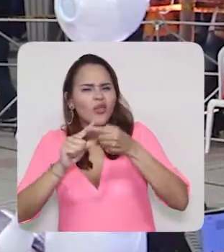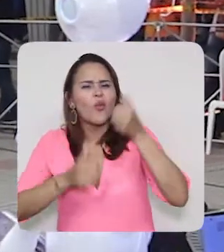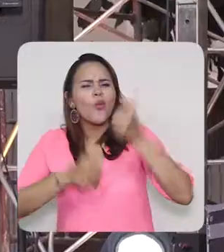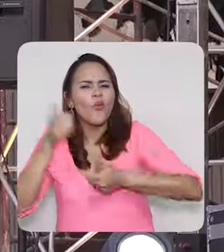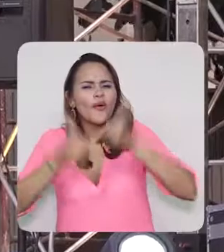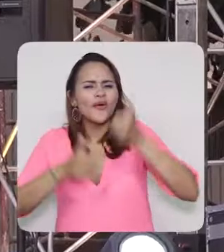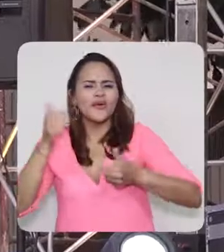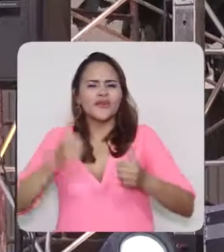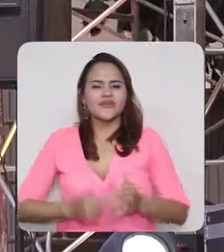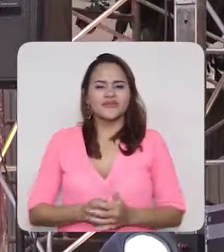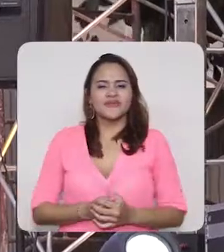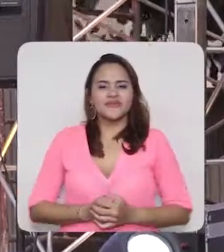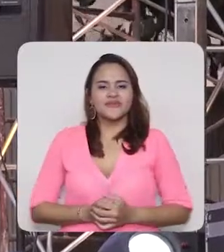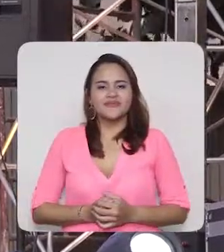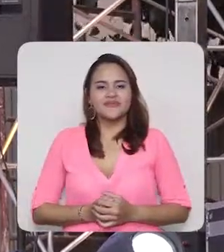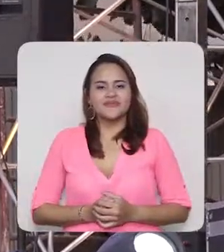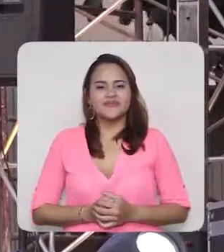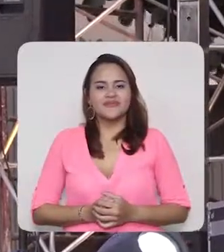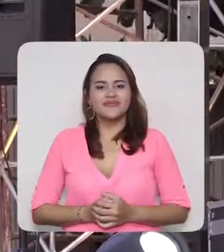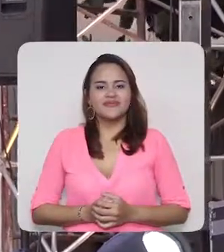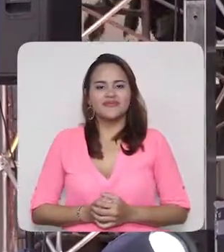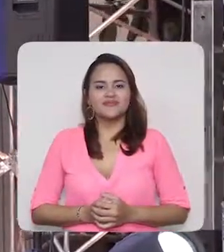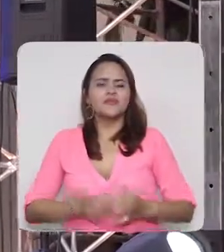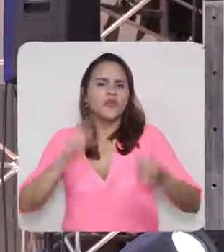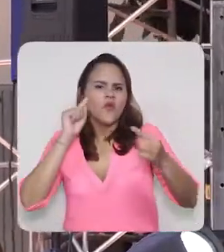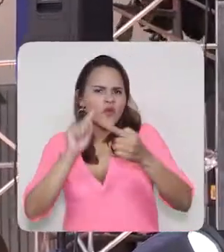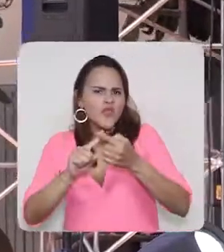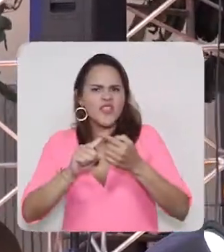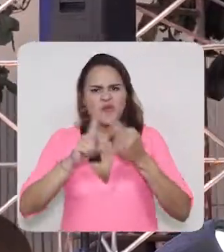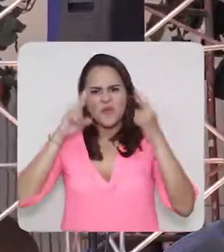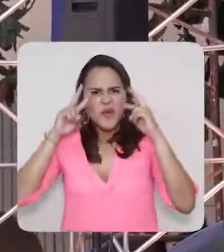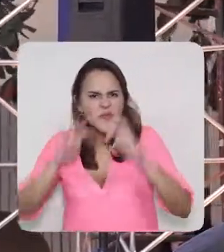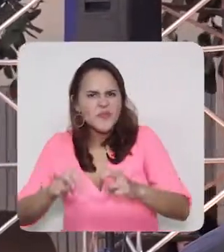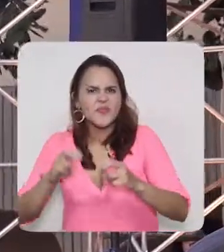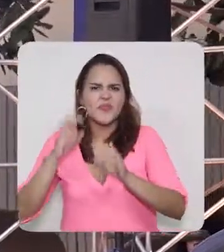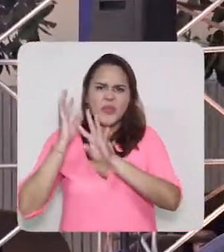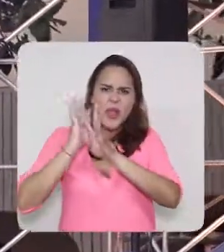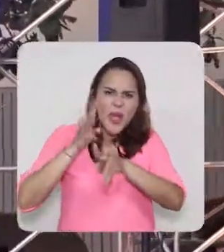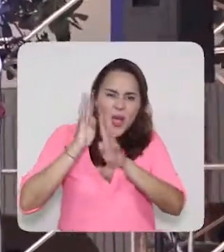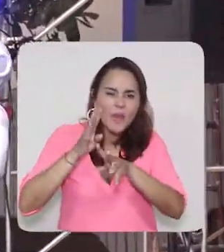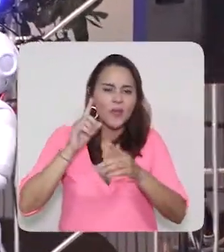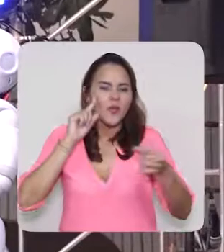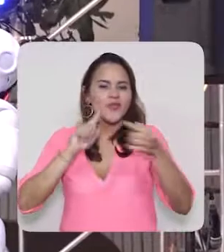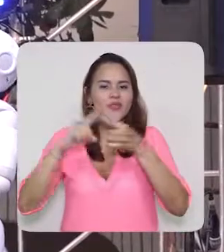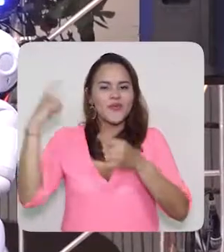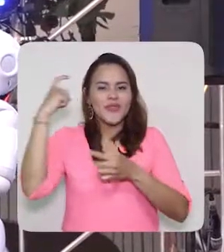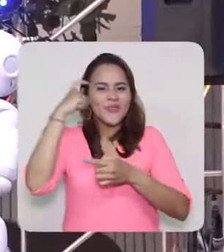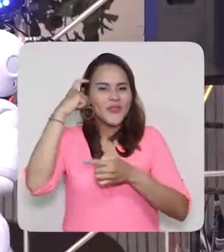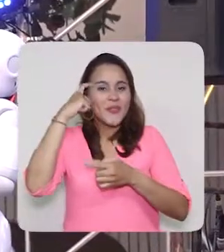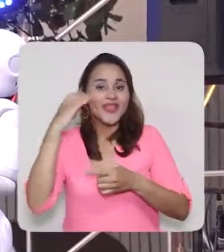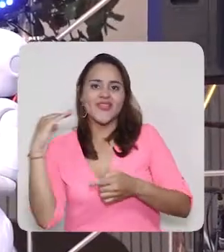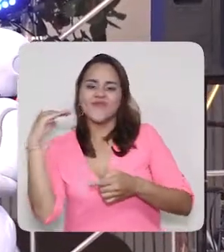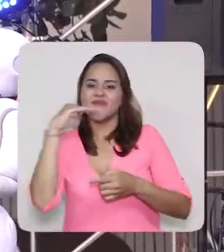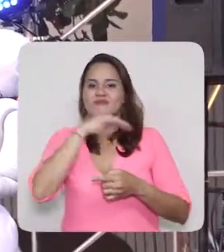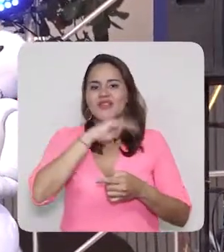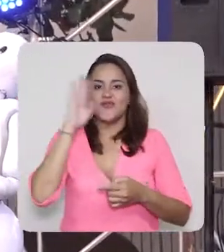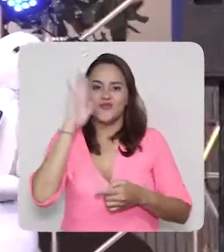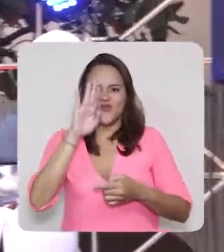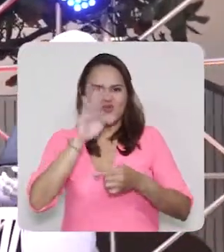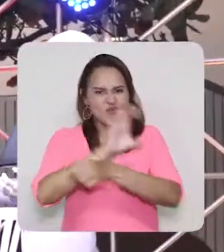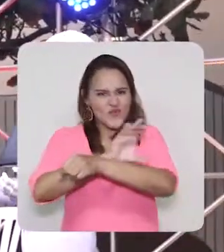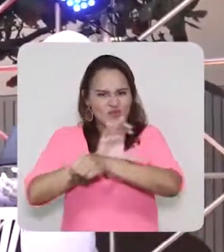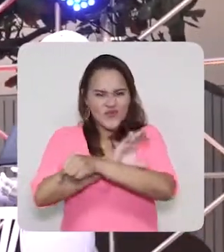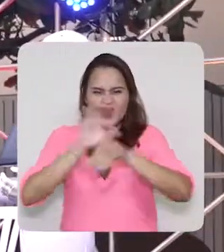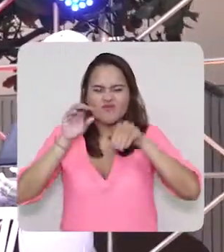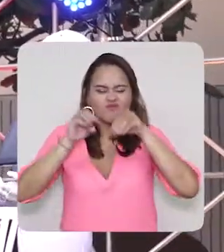¿Cuál es tu objetivo, Lier? Mi opción es explorar posibles aplicaciones de inteligencia artificial y la robótica,